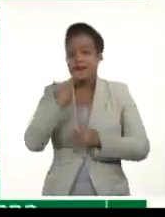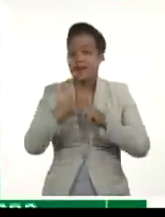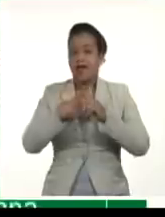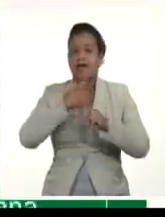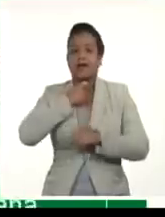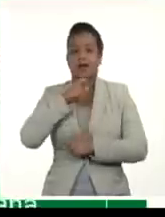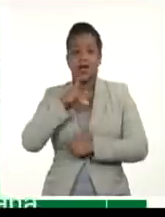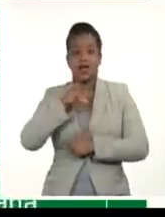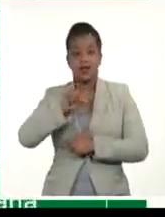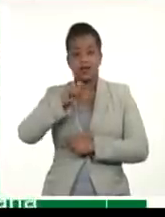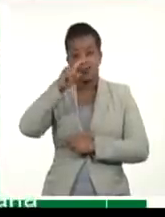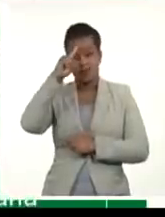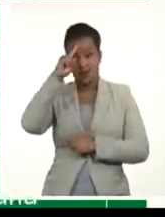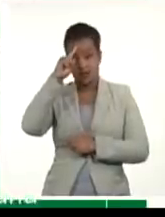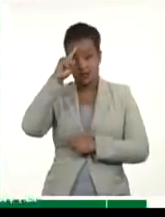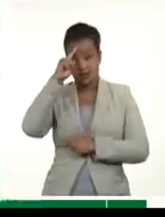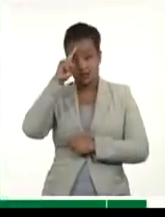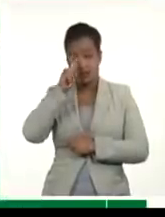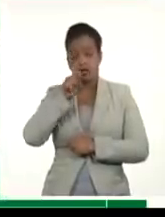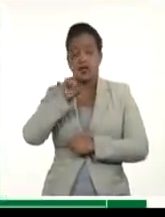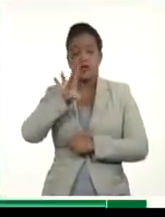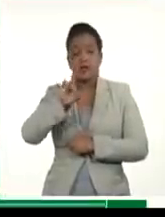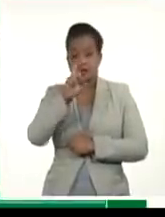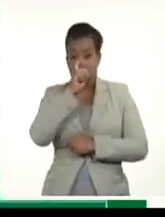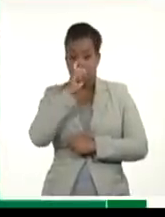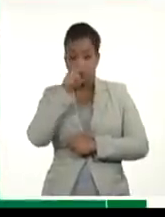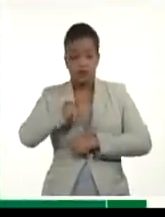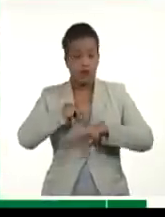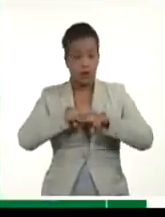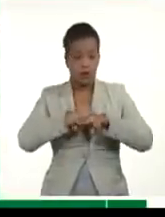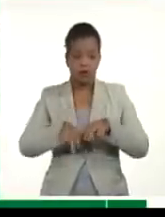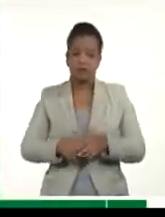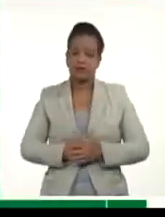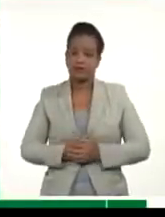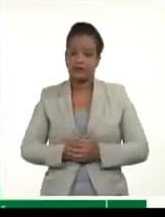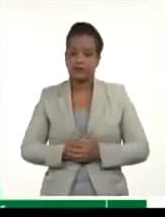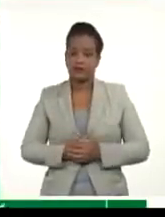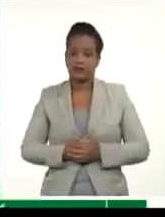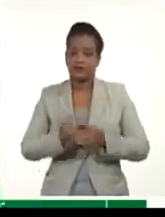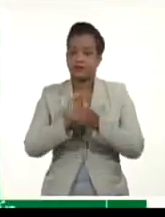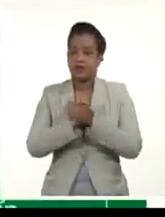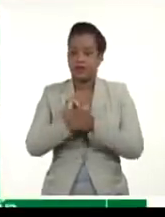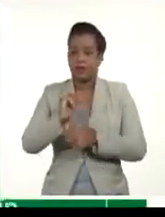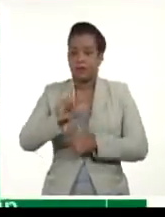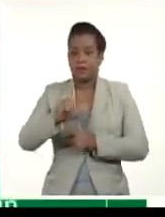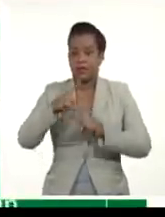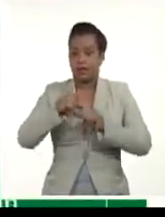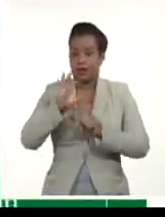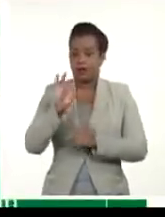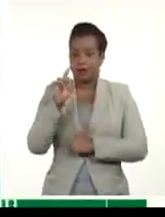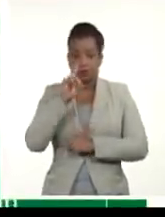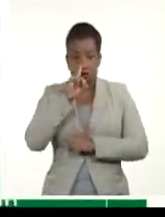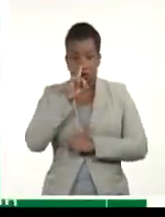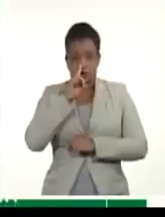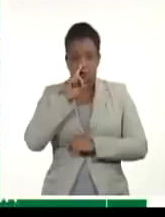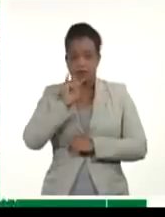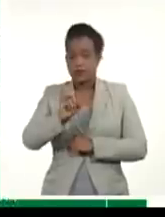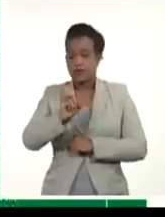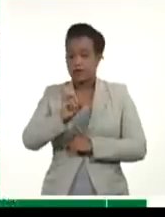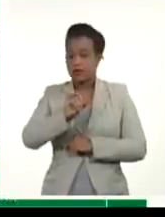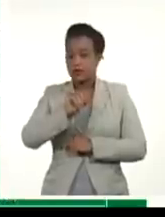Caridad Brito y Barzábal, 15 años, La Habana. Milton Lorenzo Ventura Narbona, 67